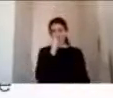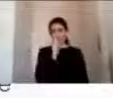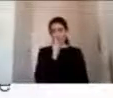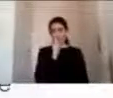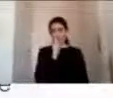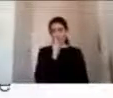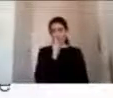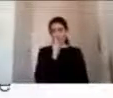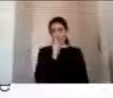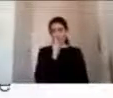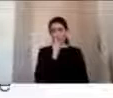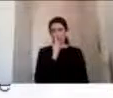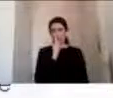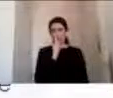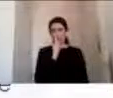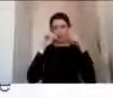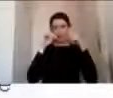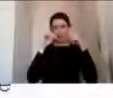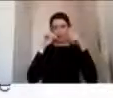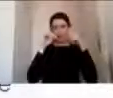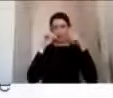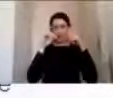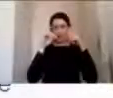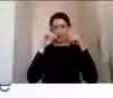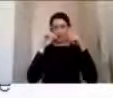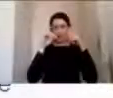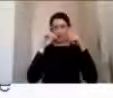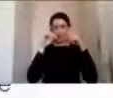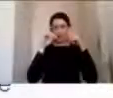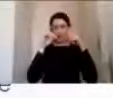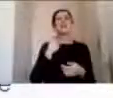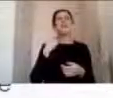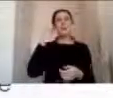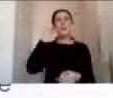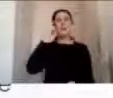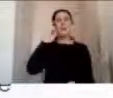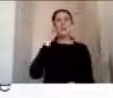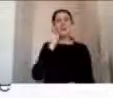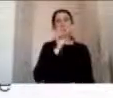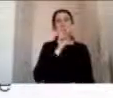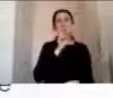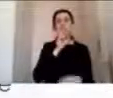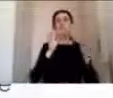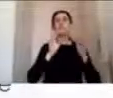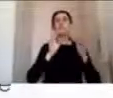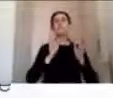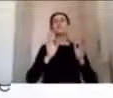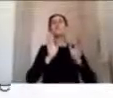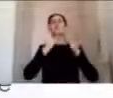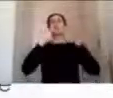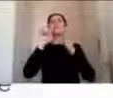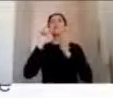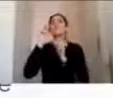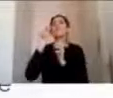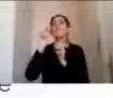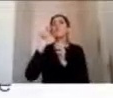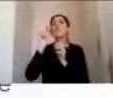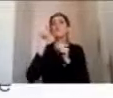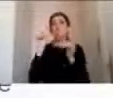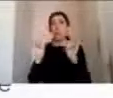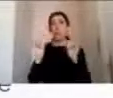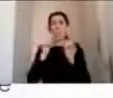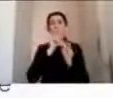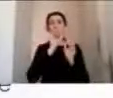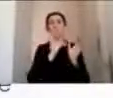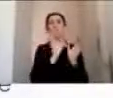una imagen donde vemos la percepción tal vez del padre, que solamente le hace un par de centímetros al hijo, al aire. La